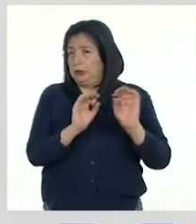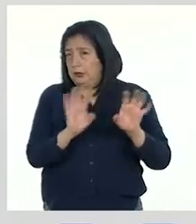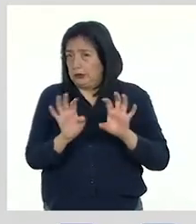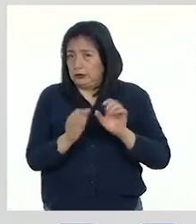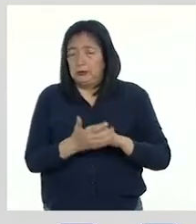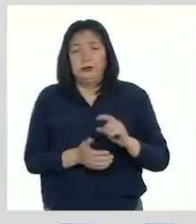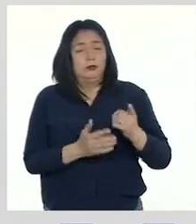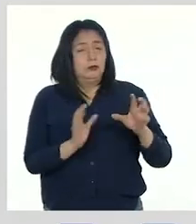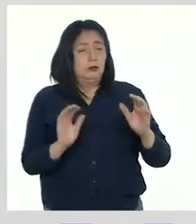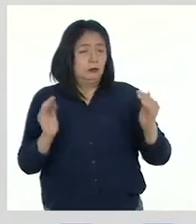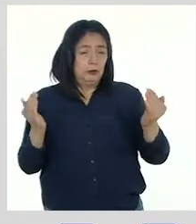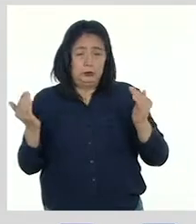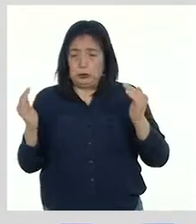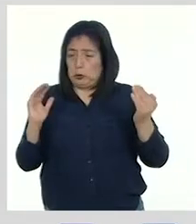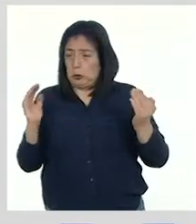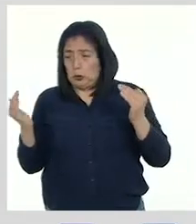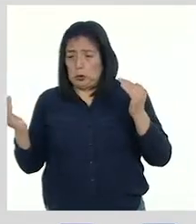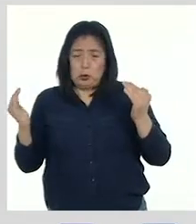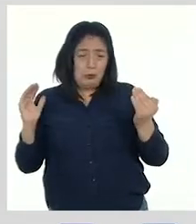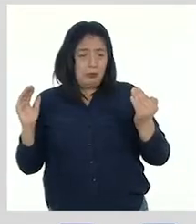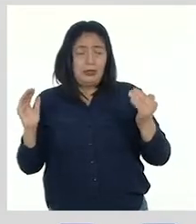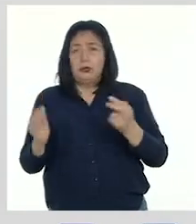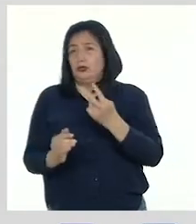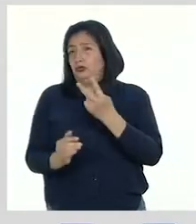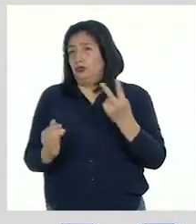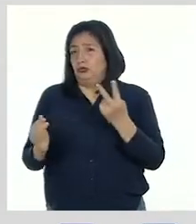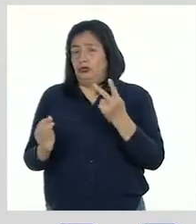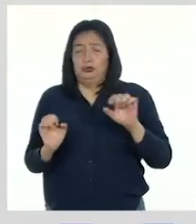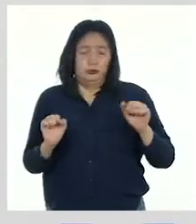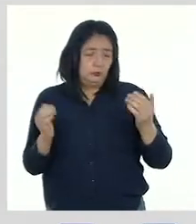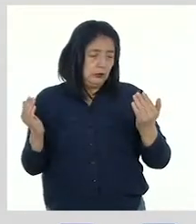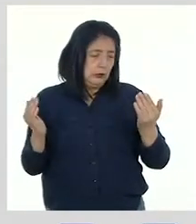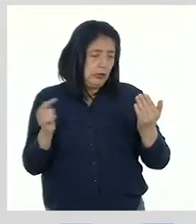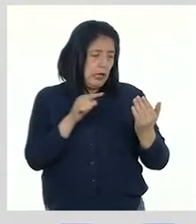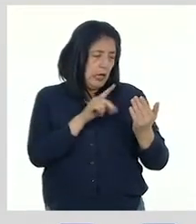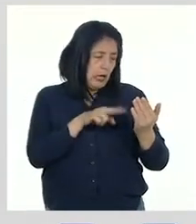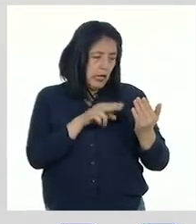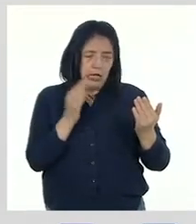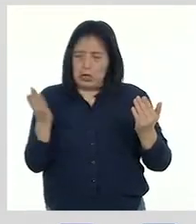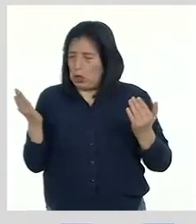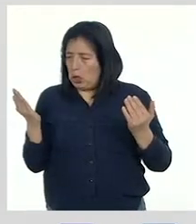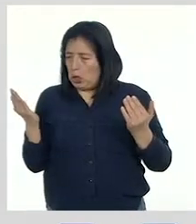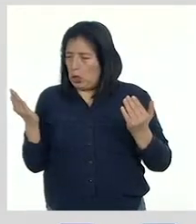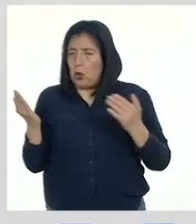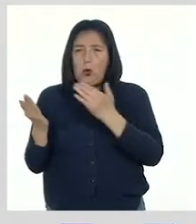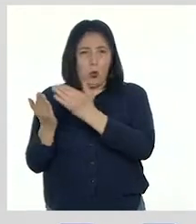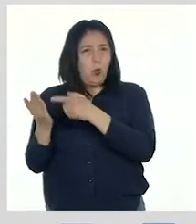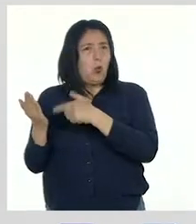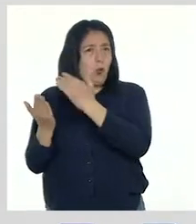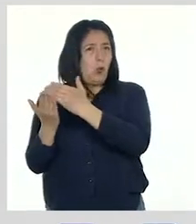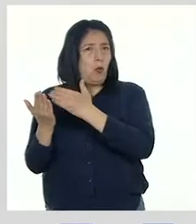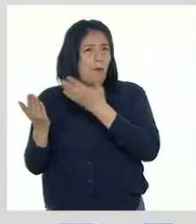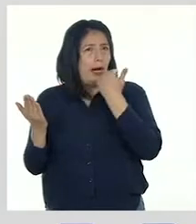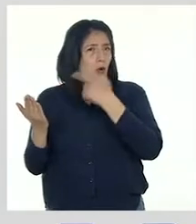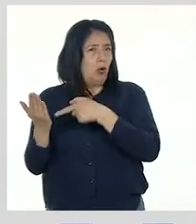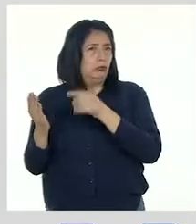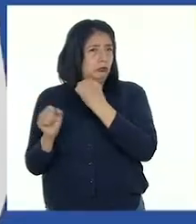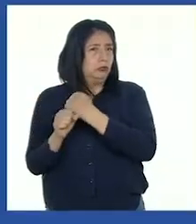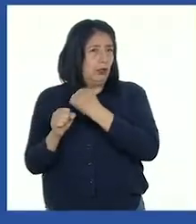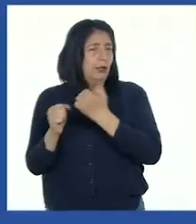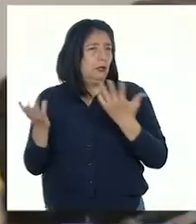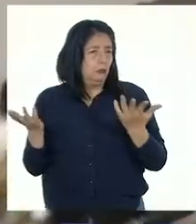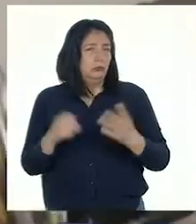Al hacerlo, podrás comparar los dos productos y podrás darte cuenta de cómo has mejorado tu trabajo.